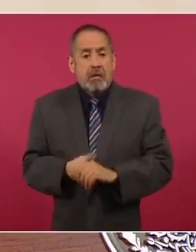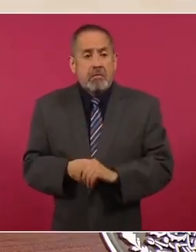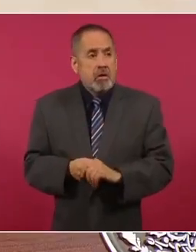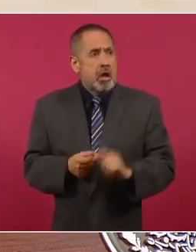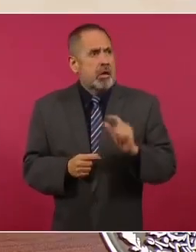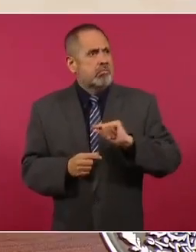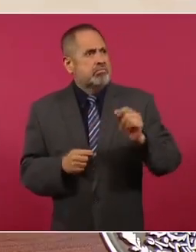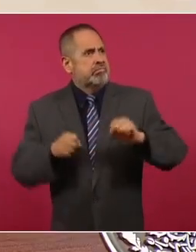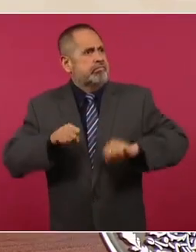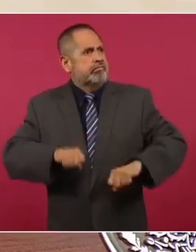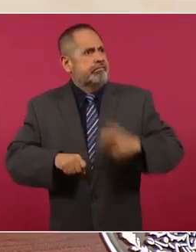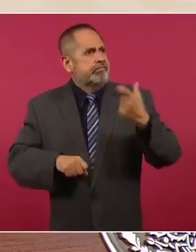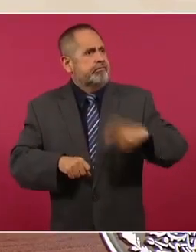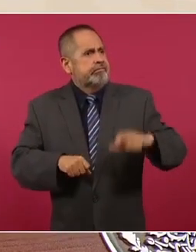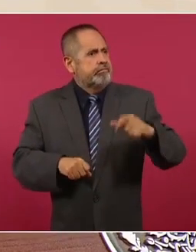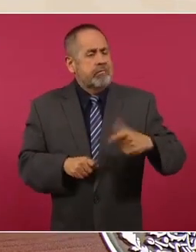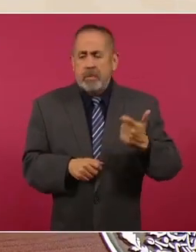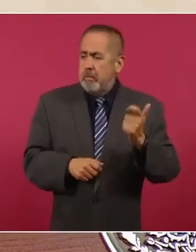potentados,